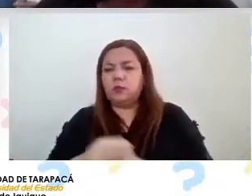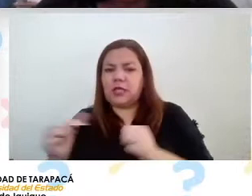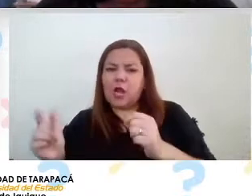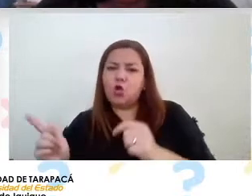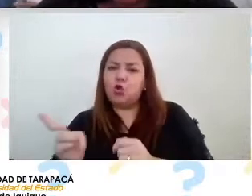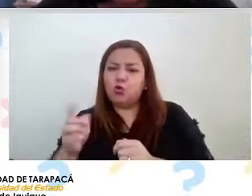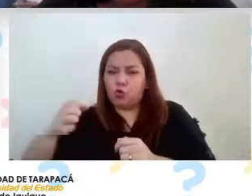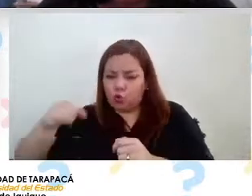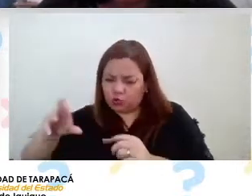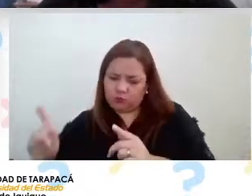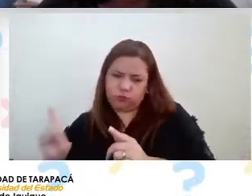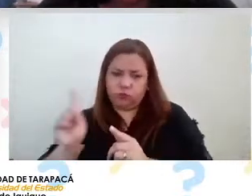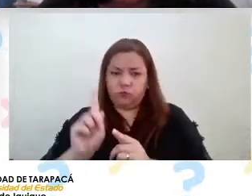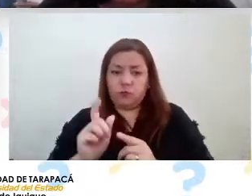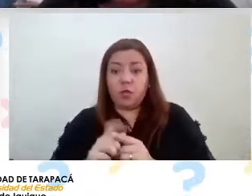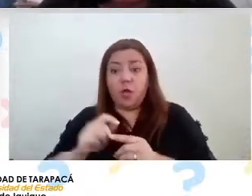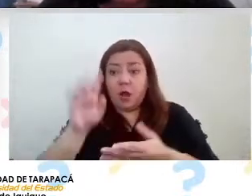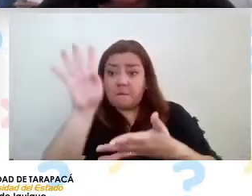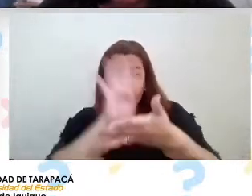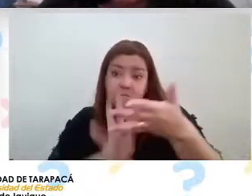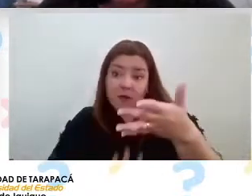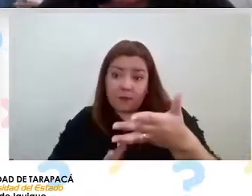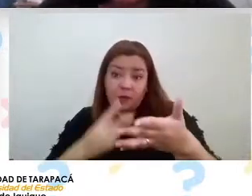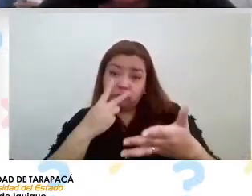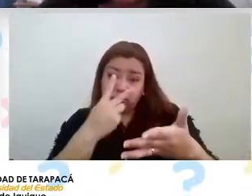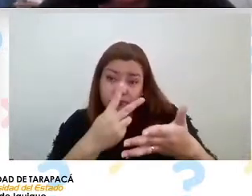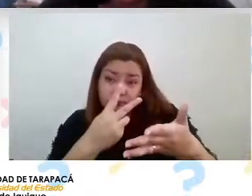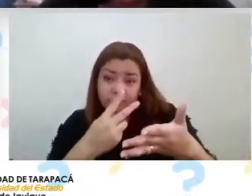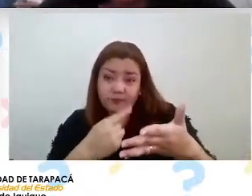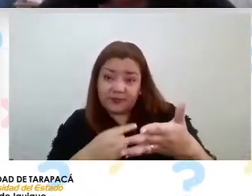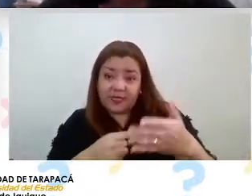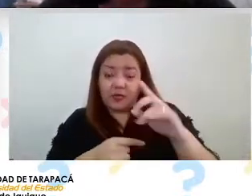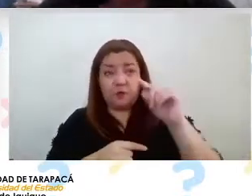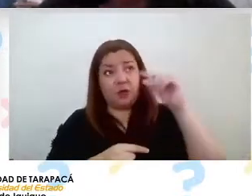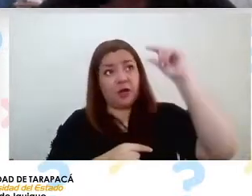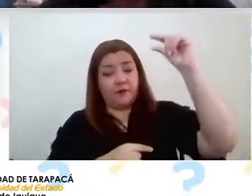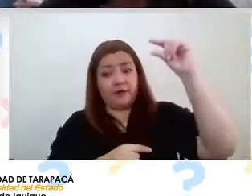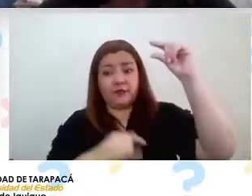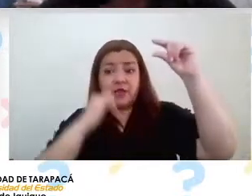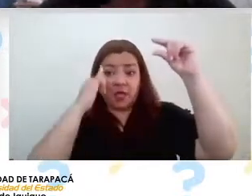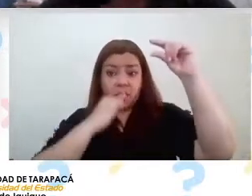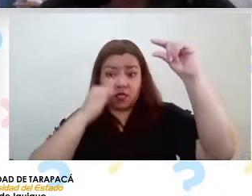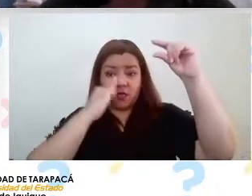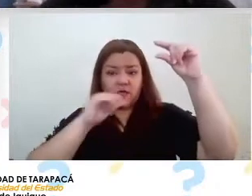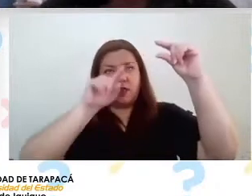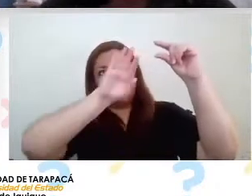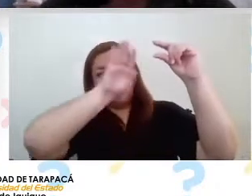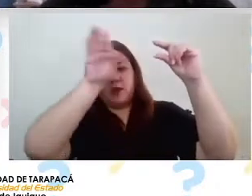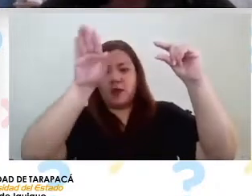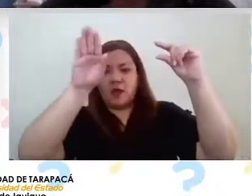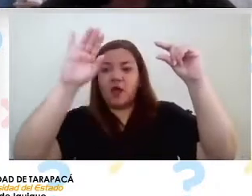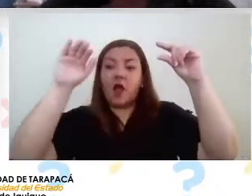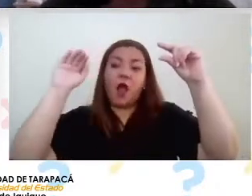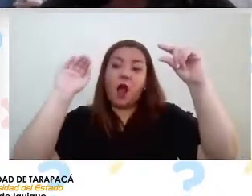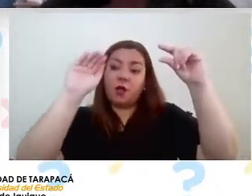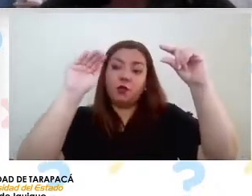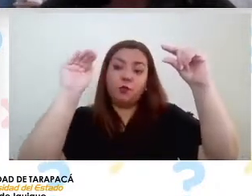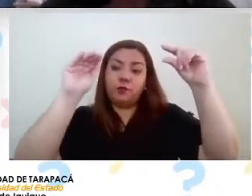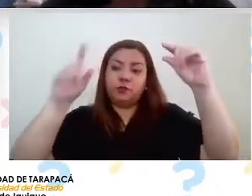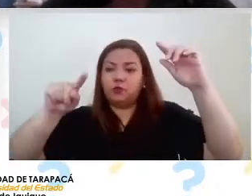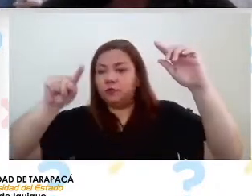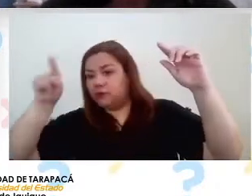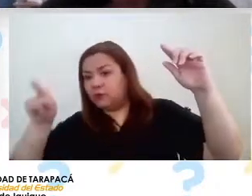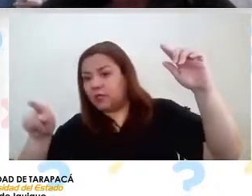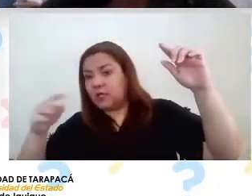¿Cómo lo podemos ver en el mapa? Bueno, acá arriba se ve Iquique, altospicio, hacia la Pampa está Pozoalmonte,